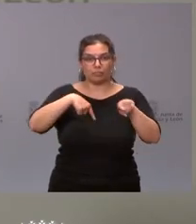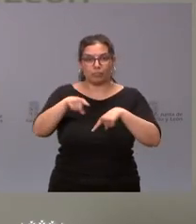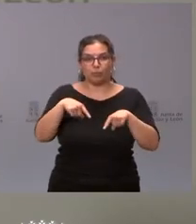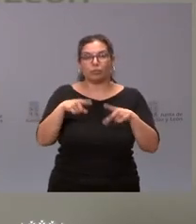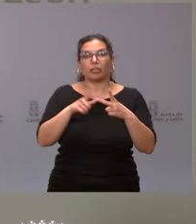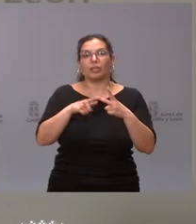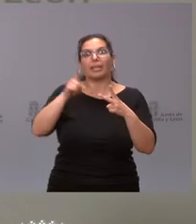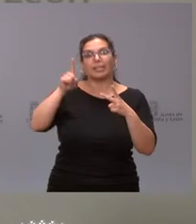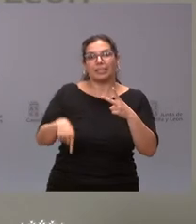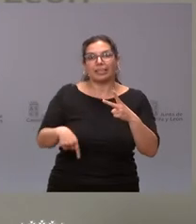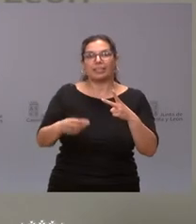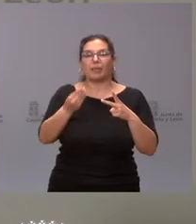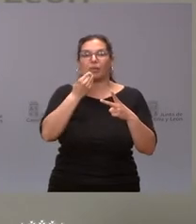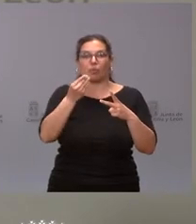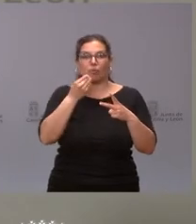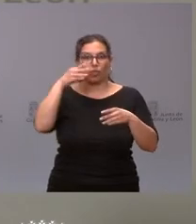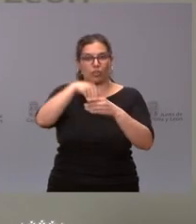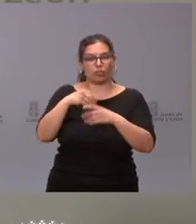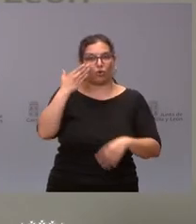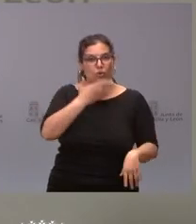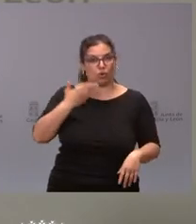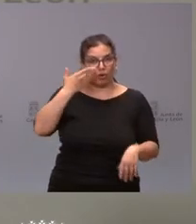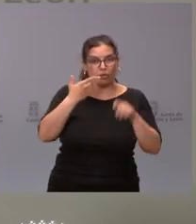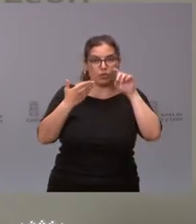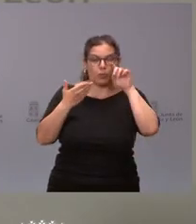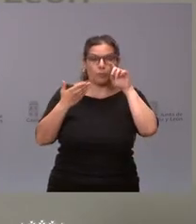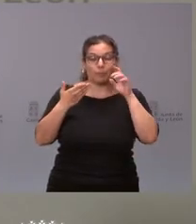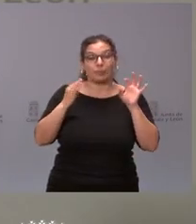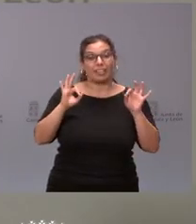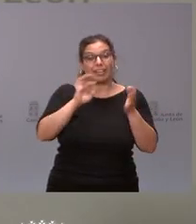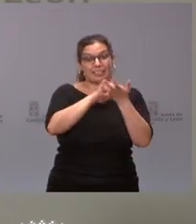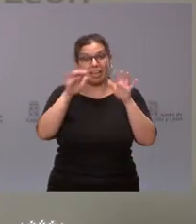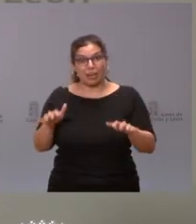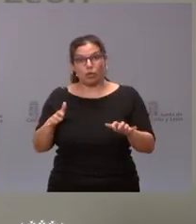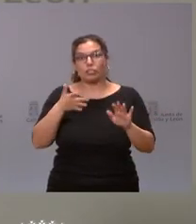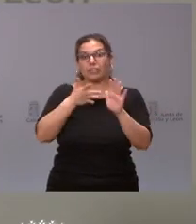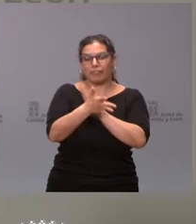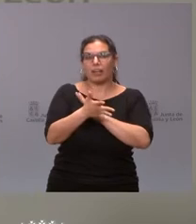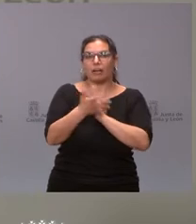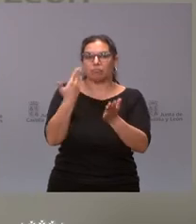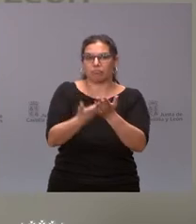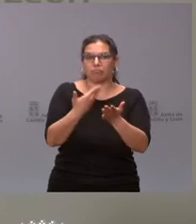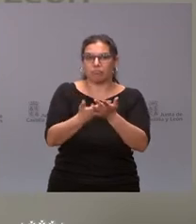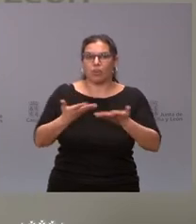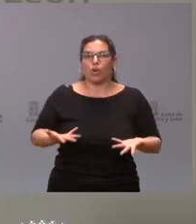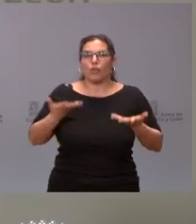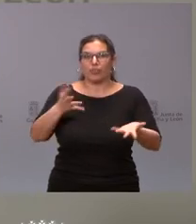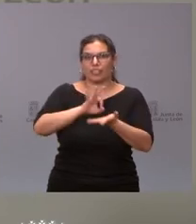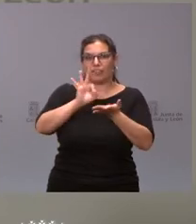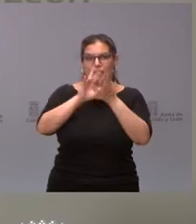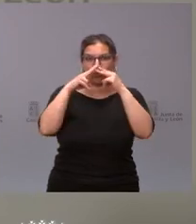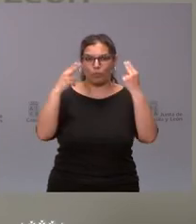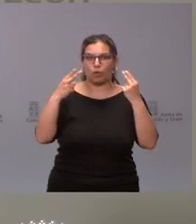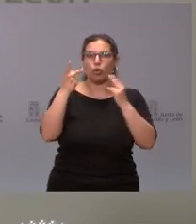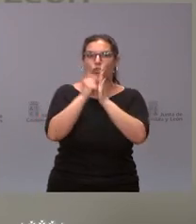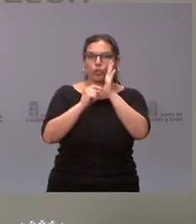y que incluye también los comercios escolares. Castilla y León, con esto, lo que está todavía es garantizando esta prestación del servicio público en mejores condiciones,